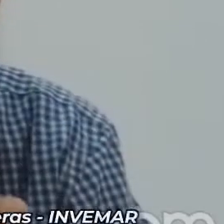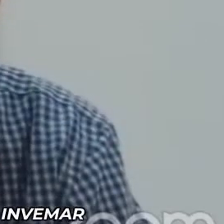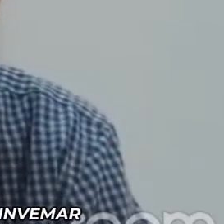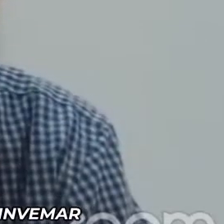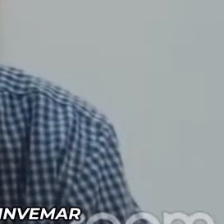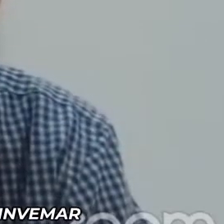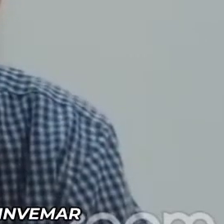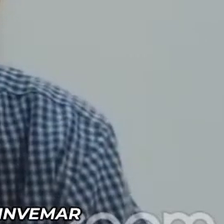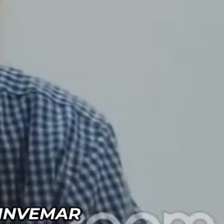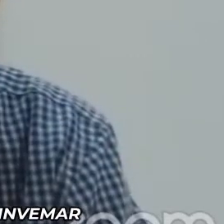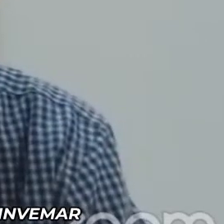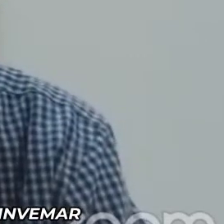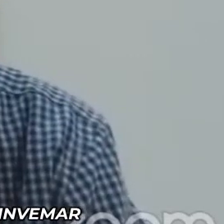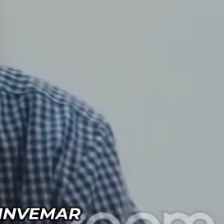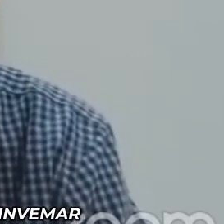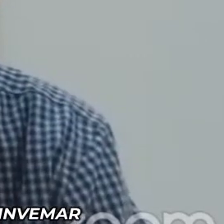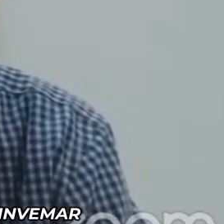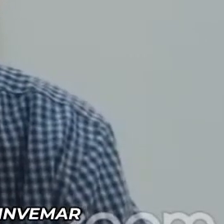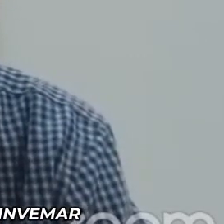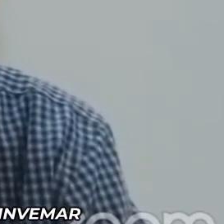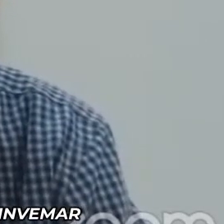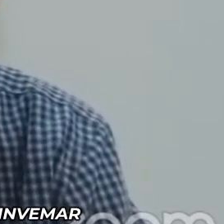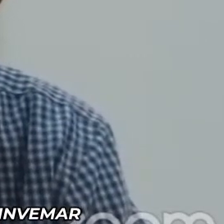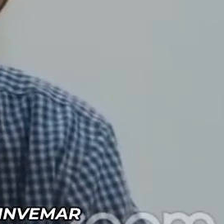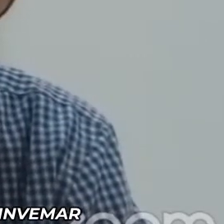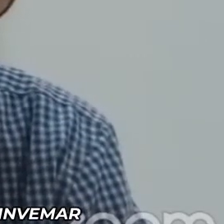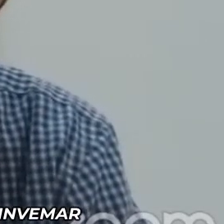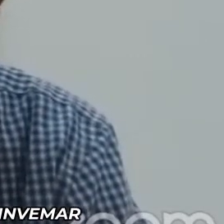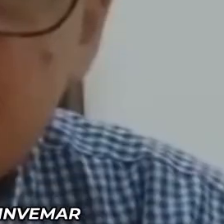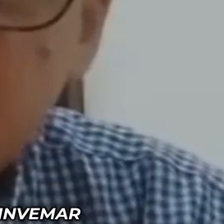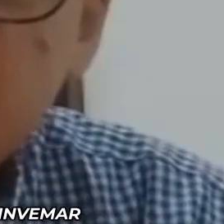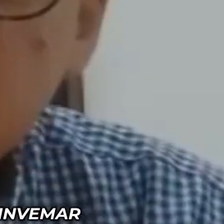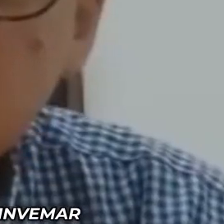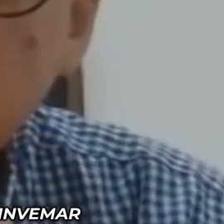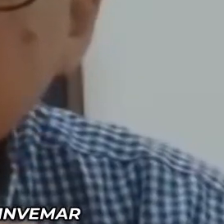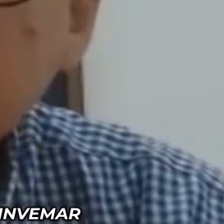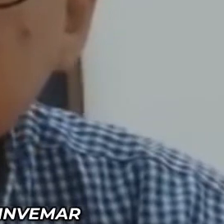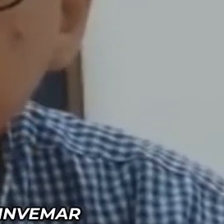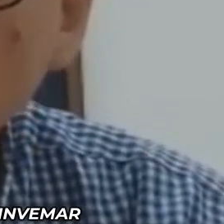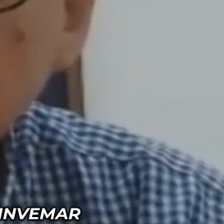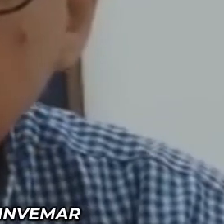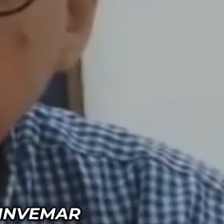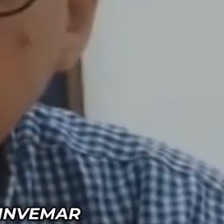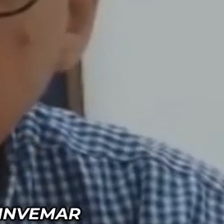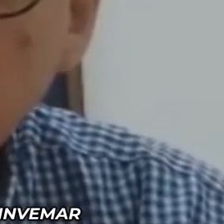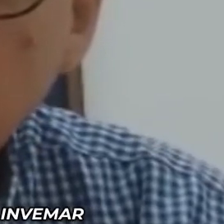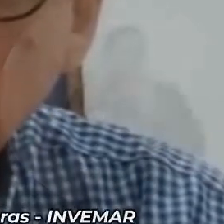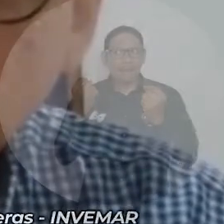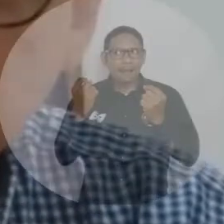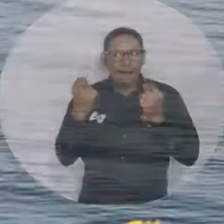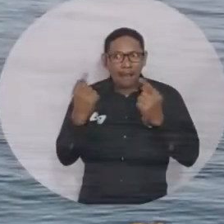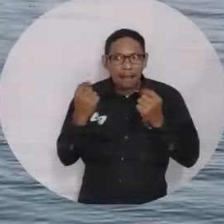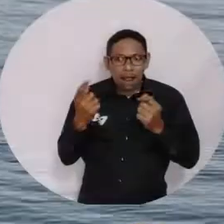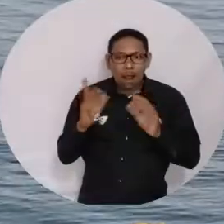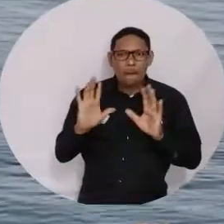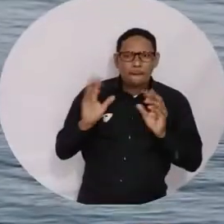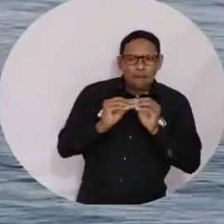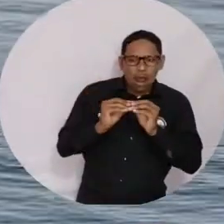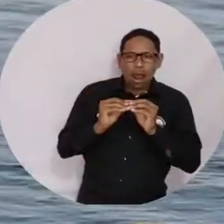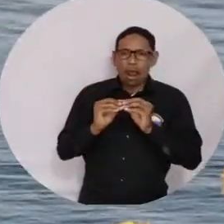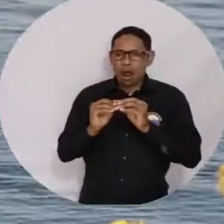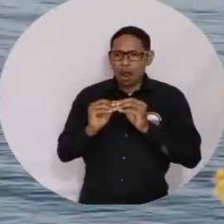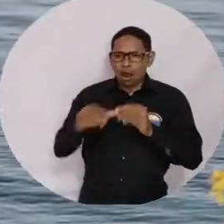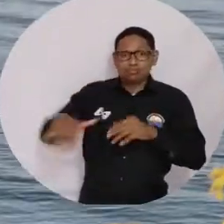enormes potenciales alrededor de sus mares, de sus costas y entendiendo que el aprovechamiento,